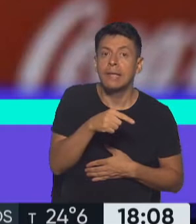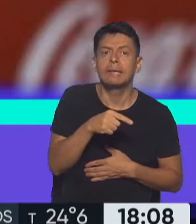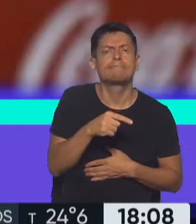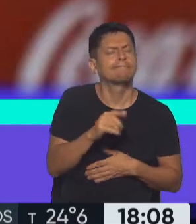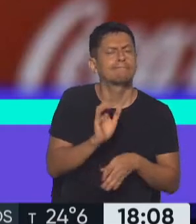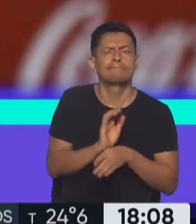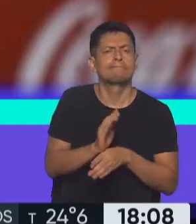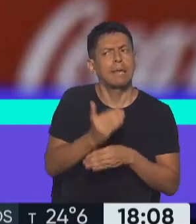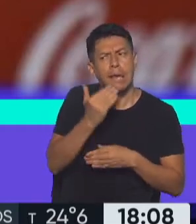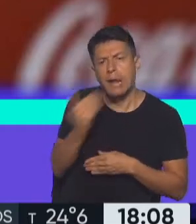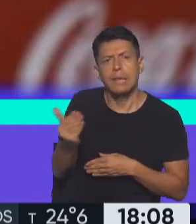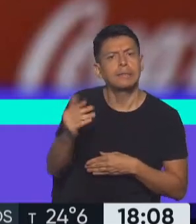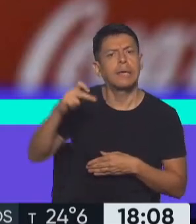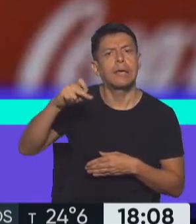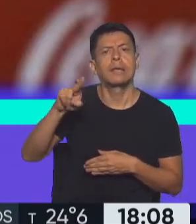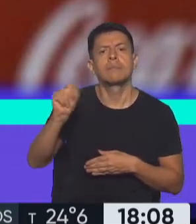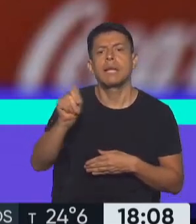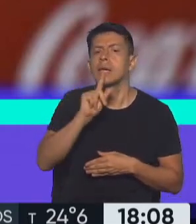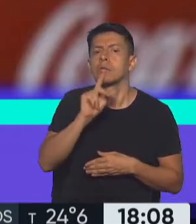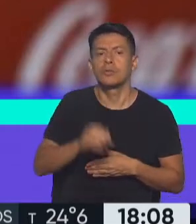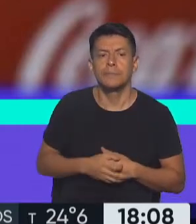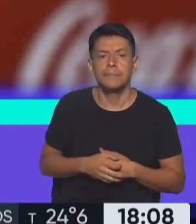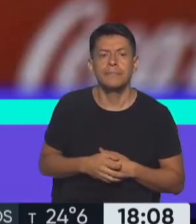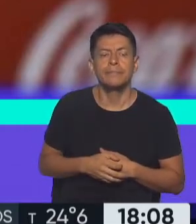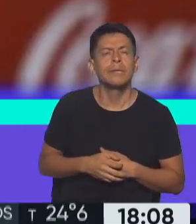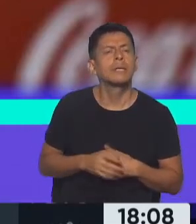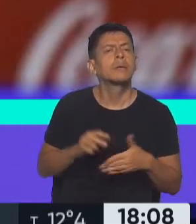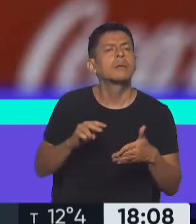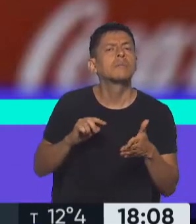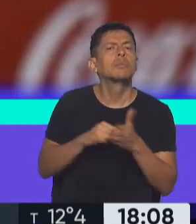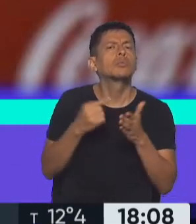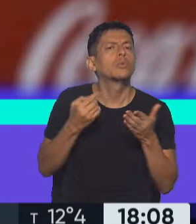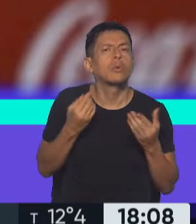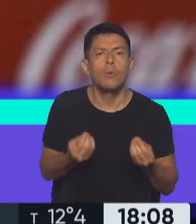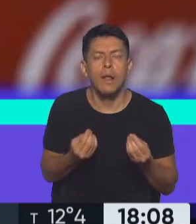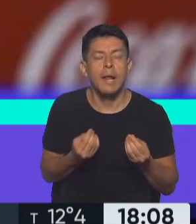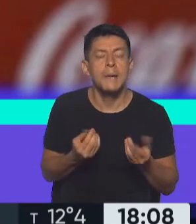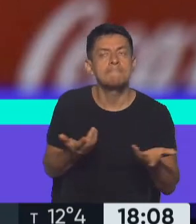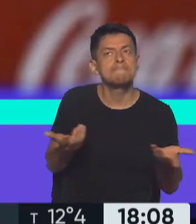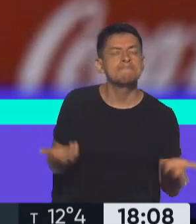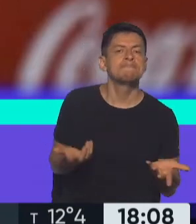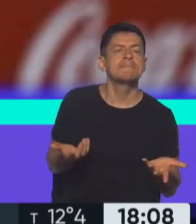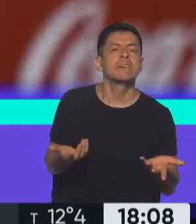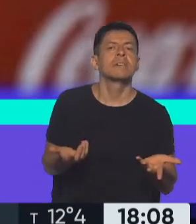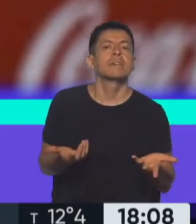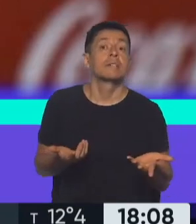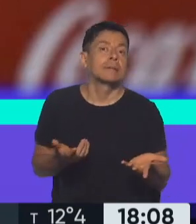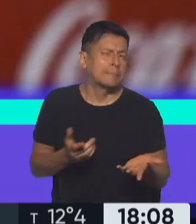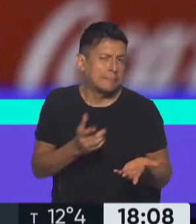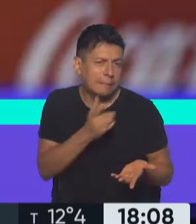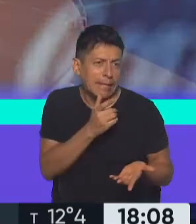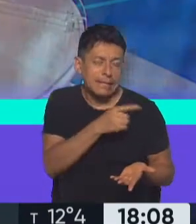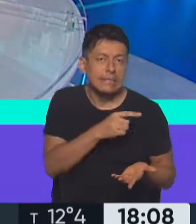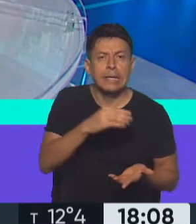agradecido a Prato, ¿no? El problema fue, y yo quisiera ver, pero me parece que Gallardo es un